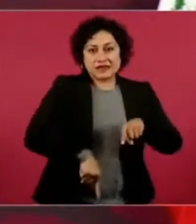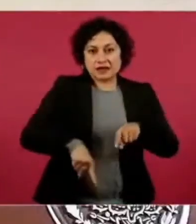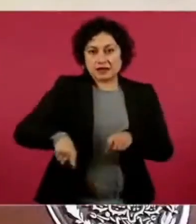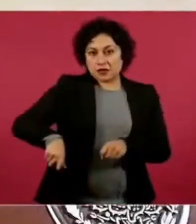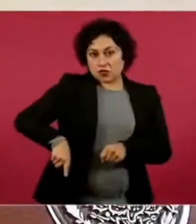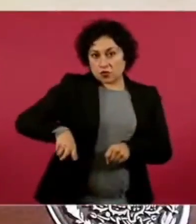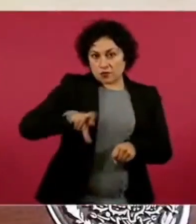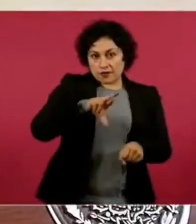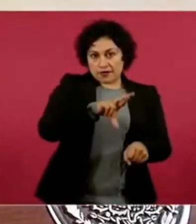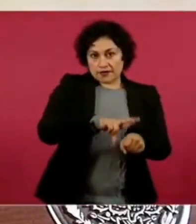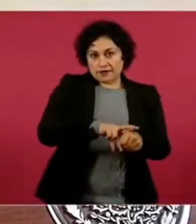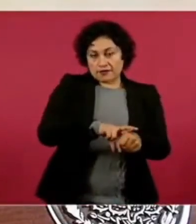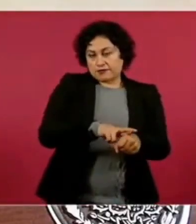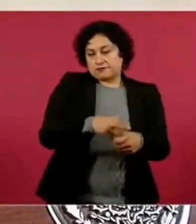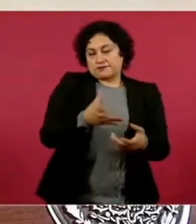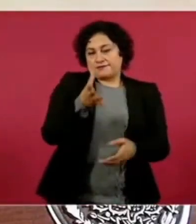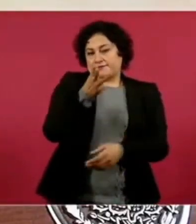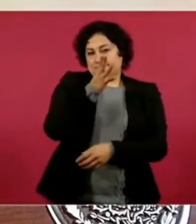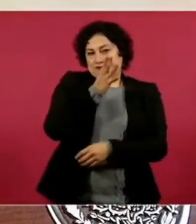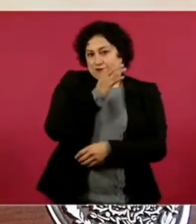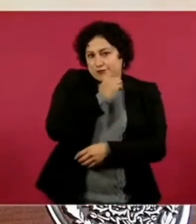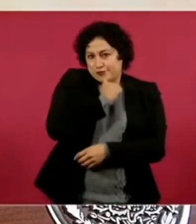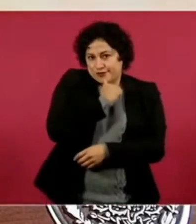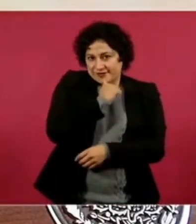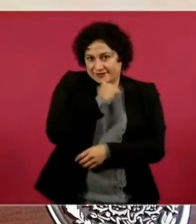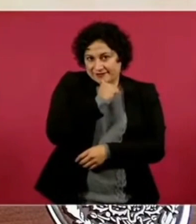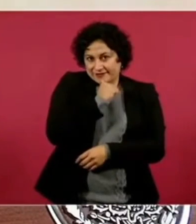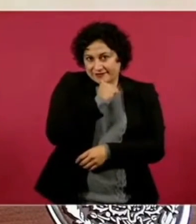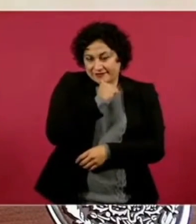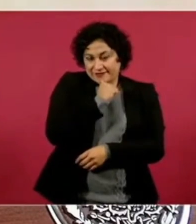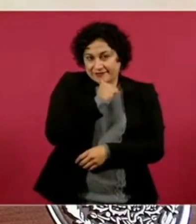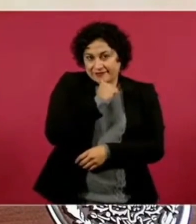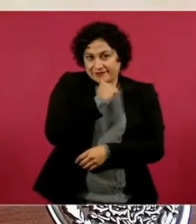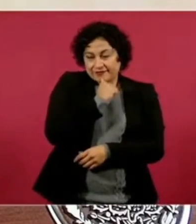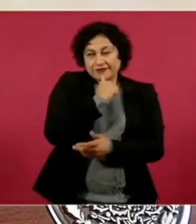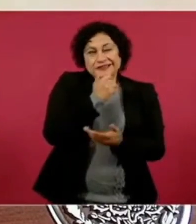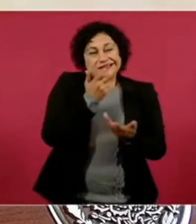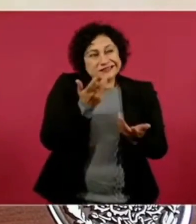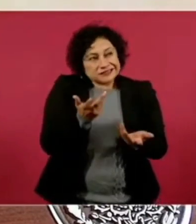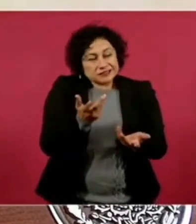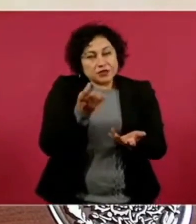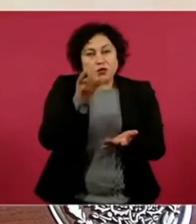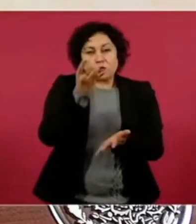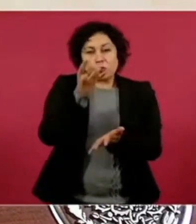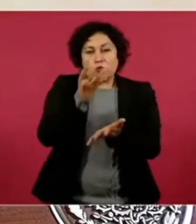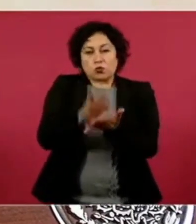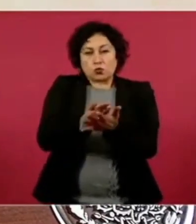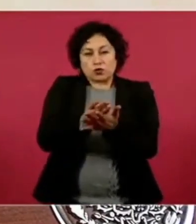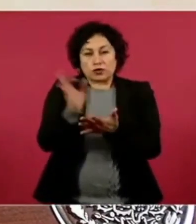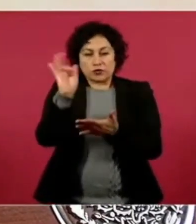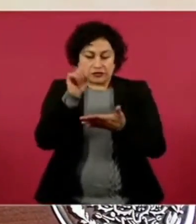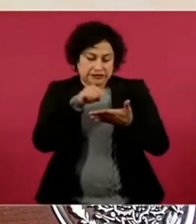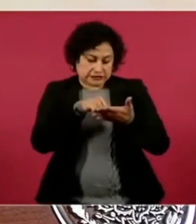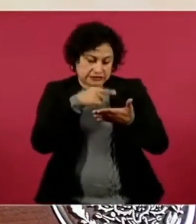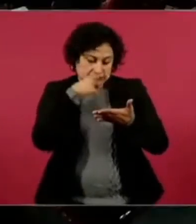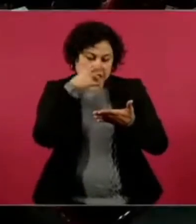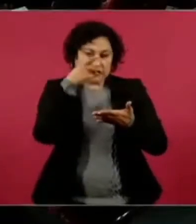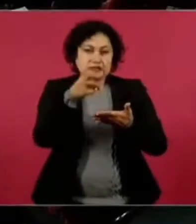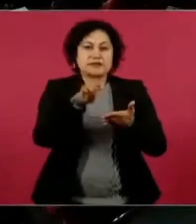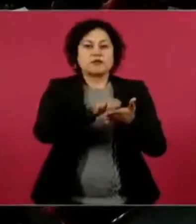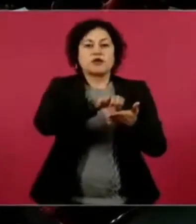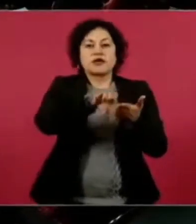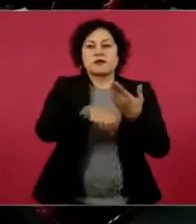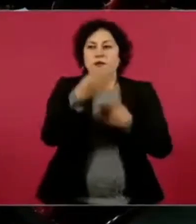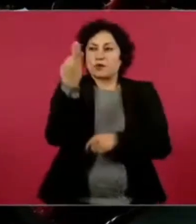hasta ahora si no es por delitos de traición a la patria,